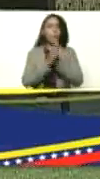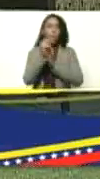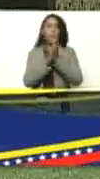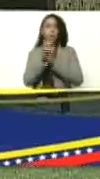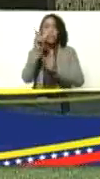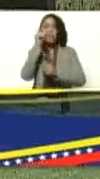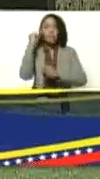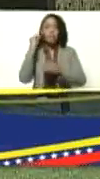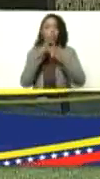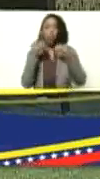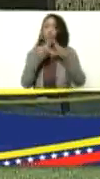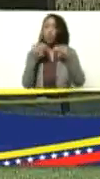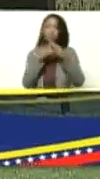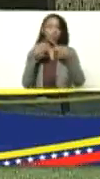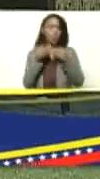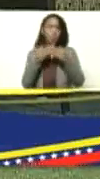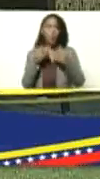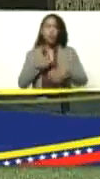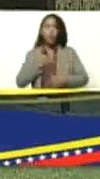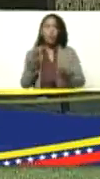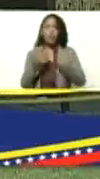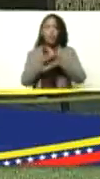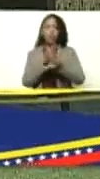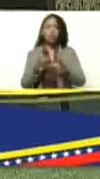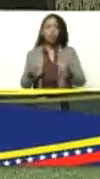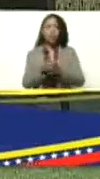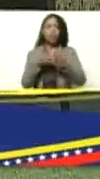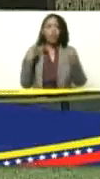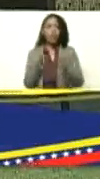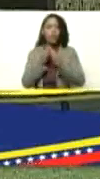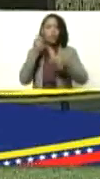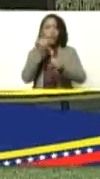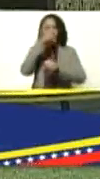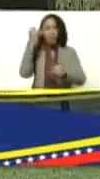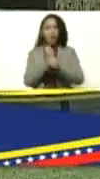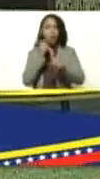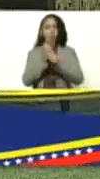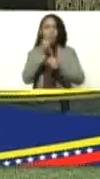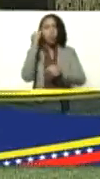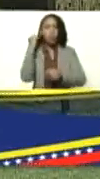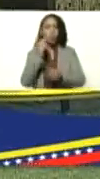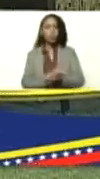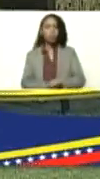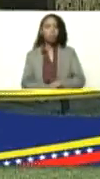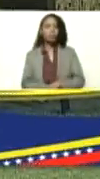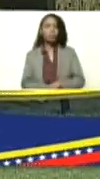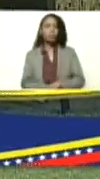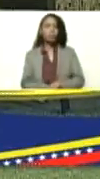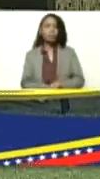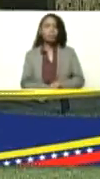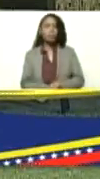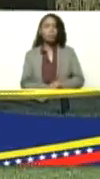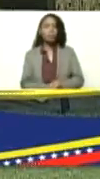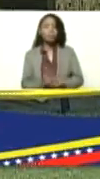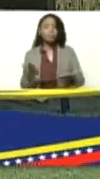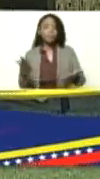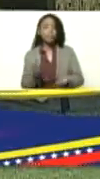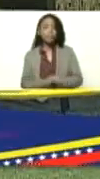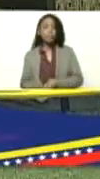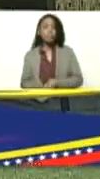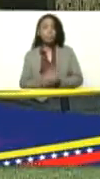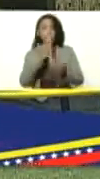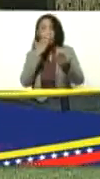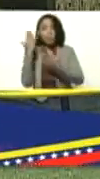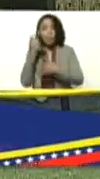emprendedoras todos todos todos todos cabemos clase obrera trabajadores trabajadoras mira que